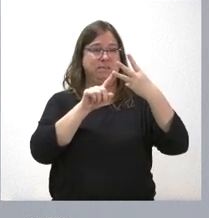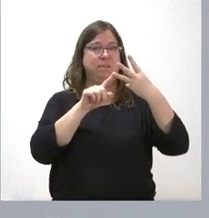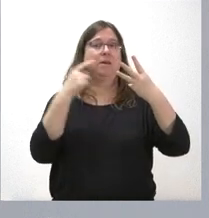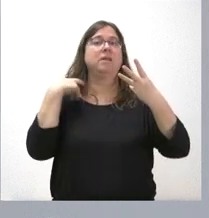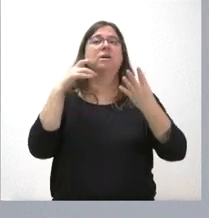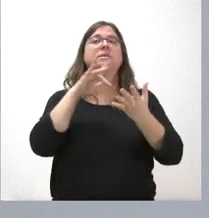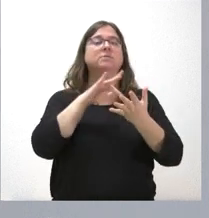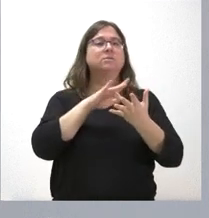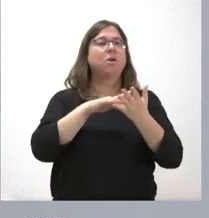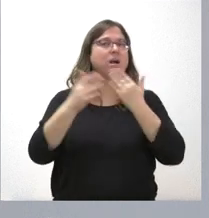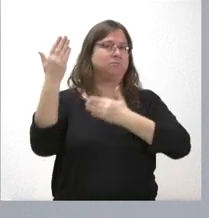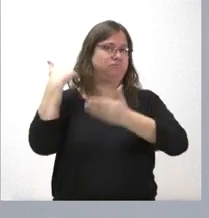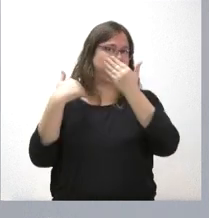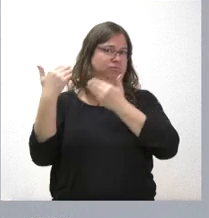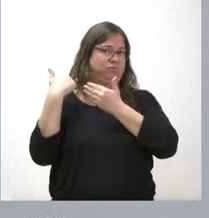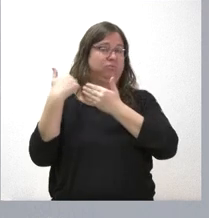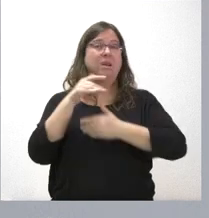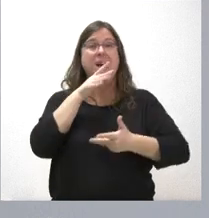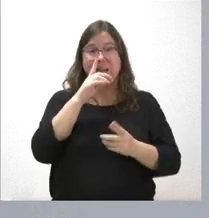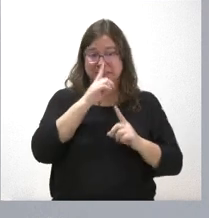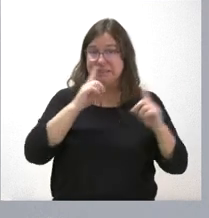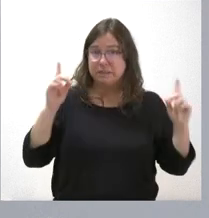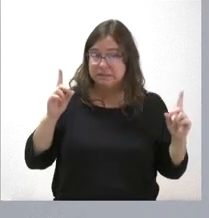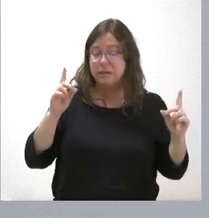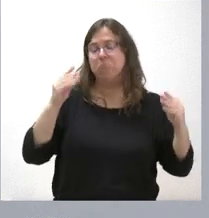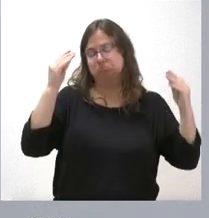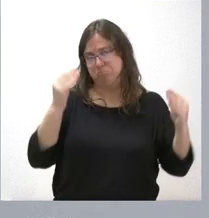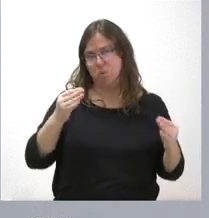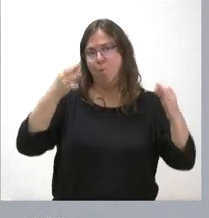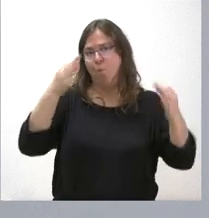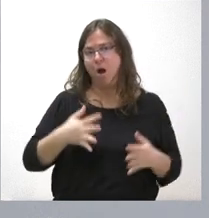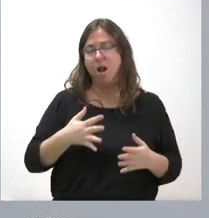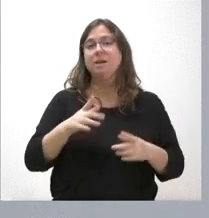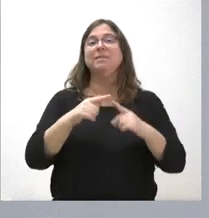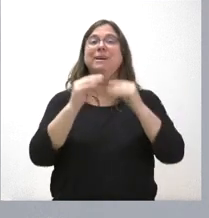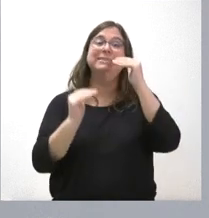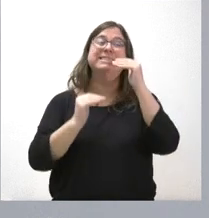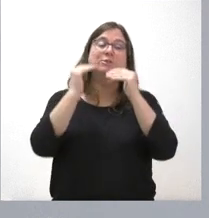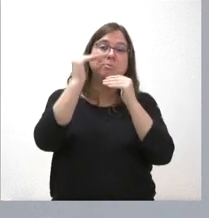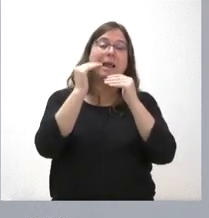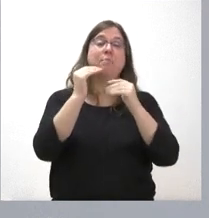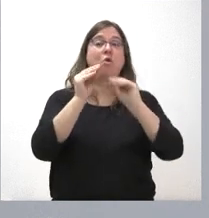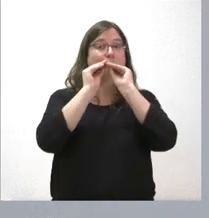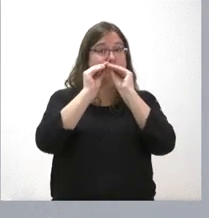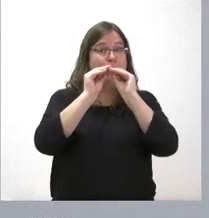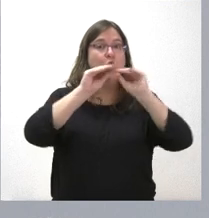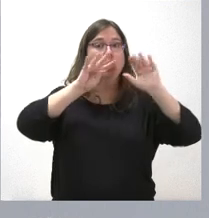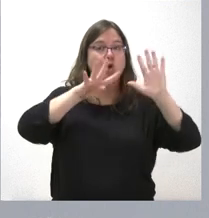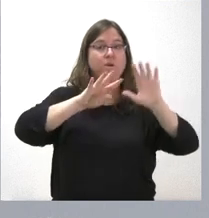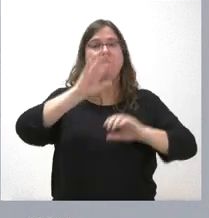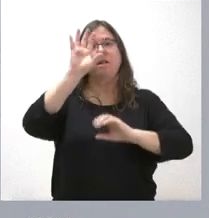los años anteriores y en este año esperemos consolidar esa posición y superar el 95% de ejecución presupuestaria